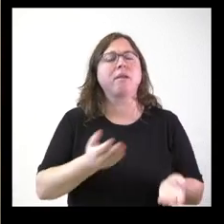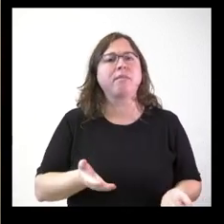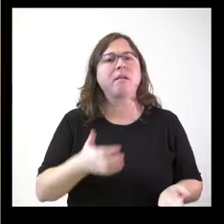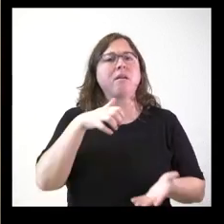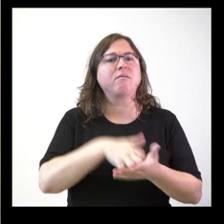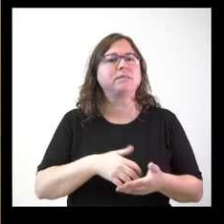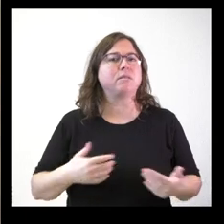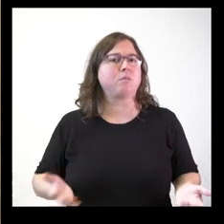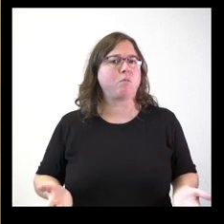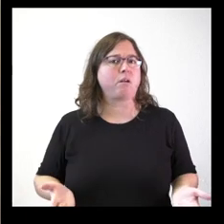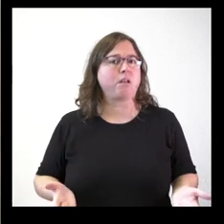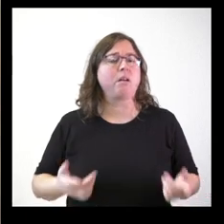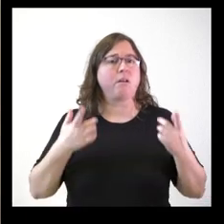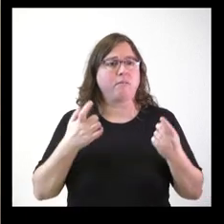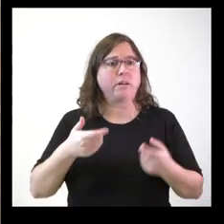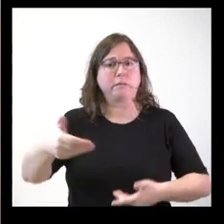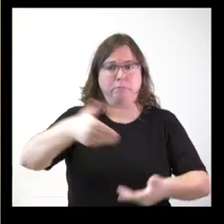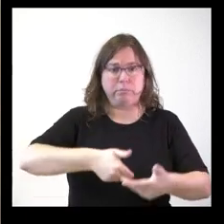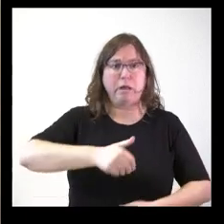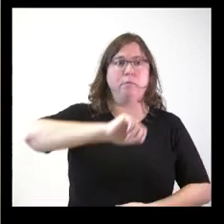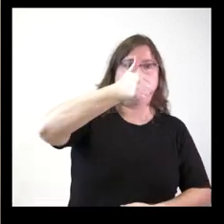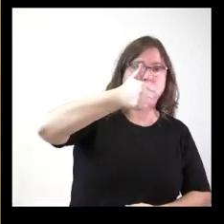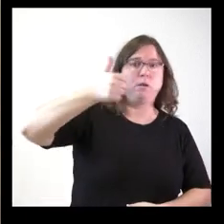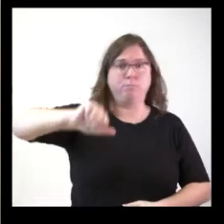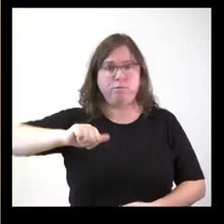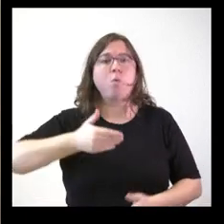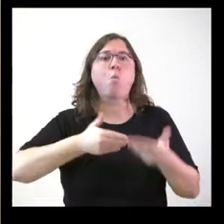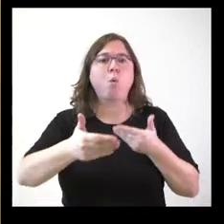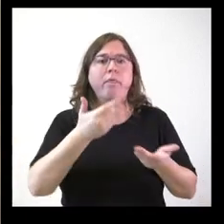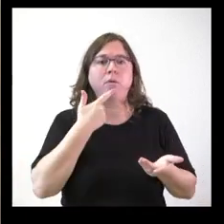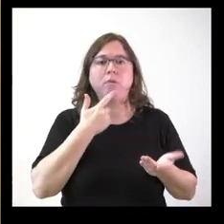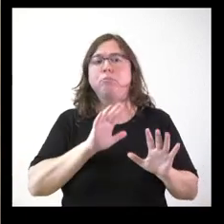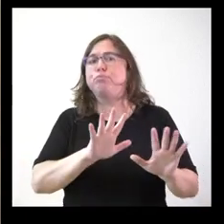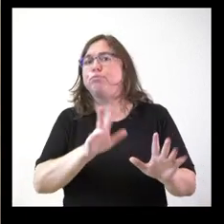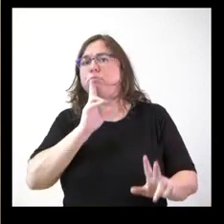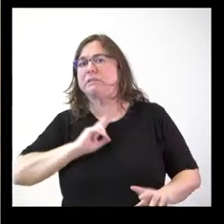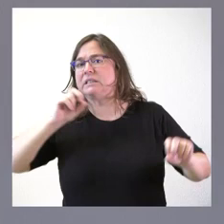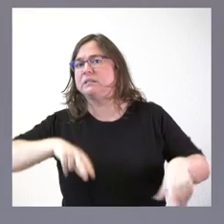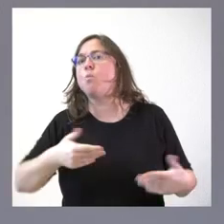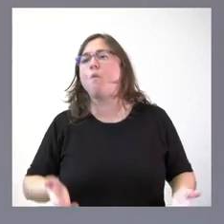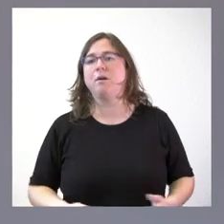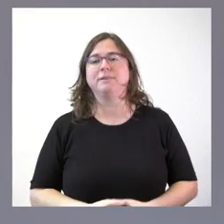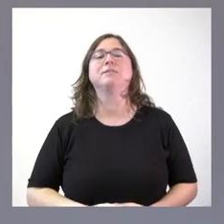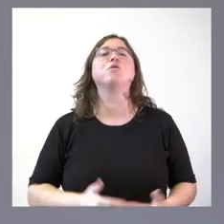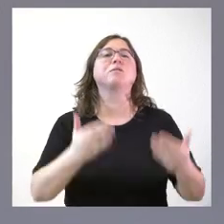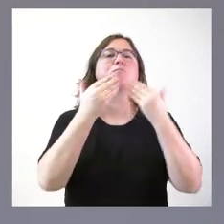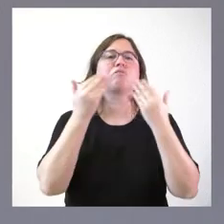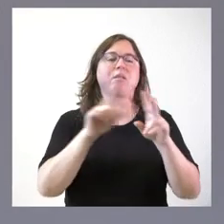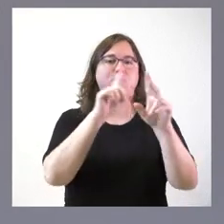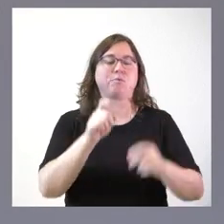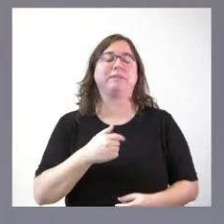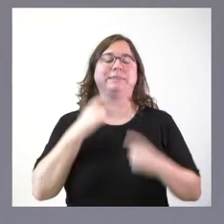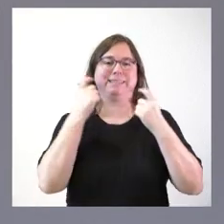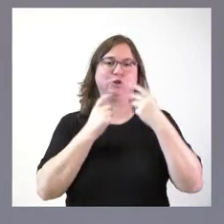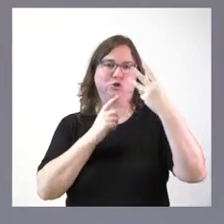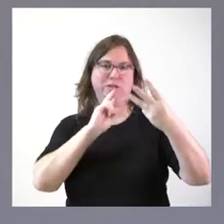los peticionarios sepan si se les han concedido o se les van a denegar. Nada más. Muchas gracias. Muchas gracias. Procuraré contestarle